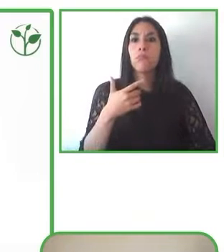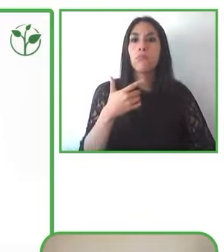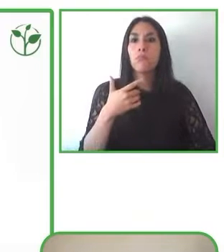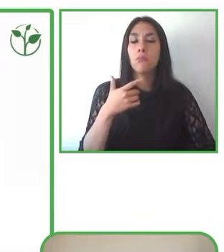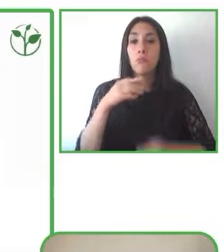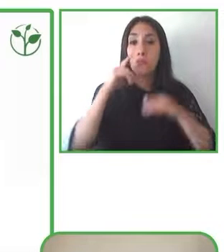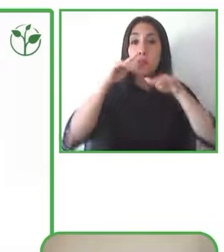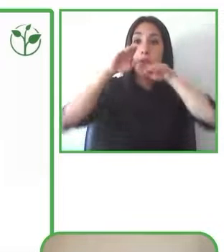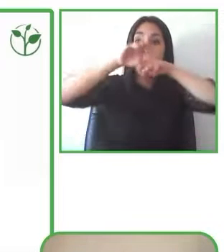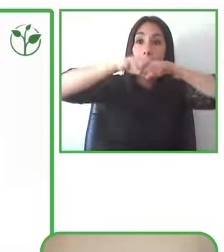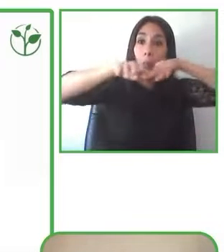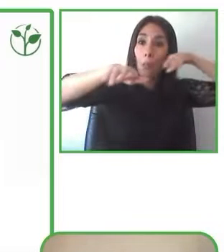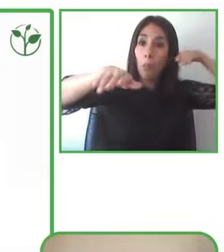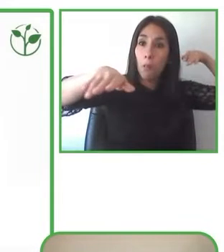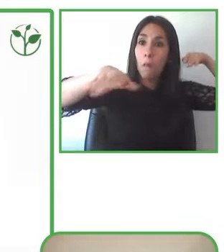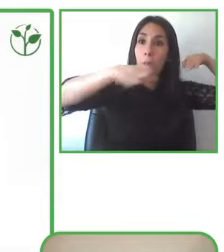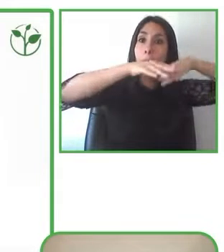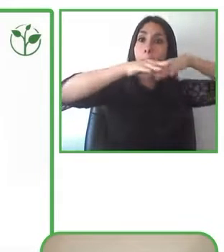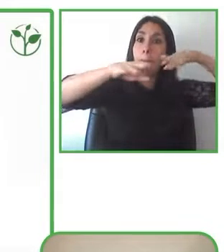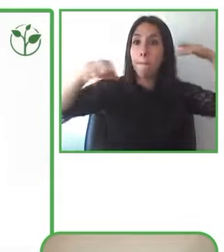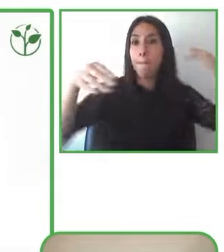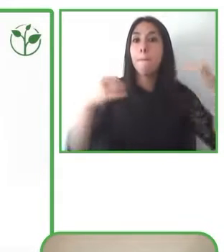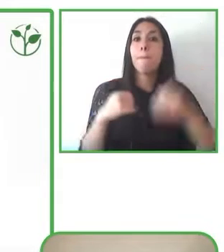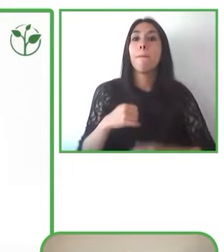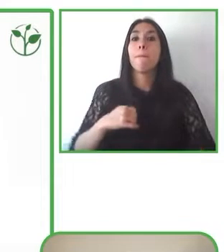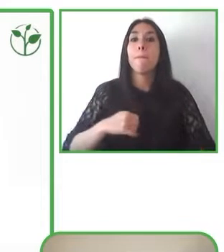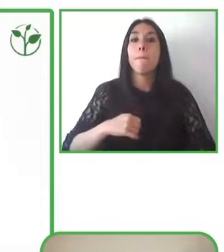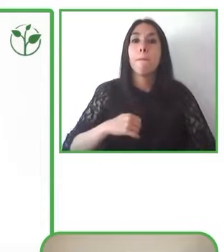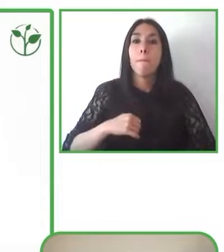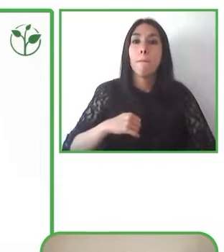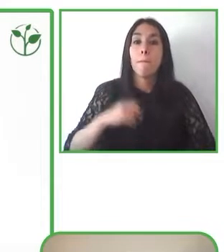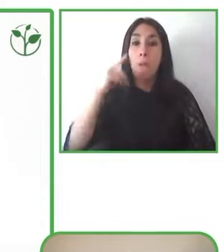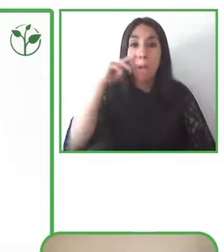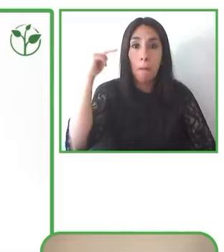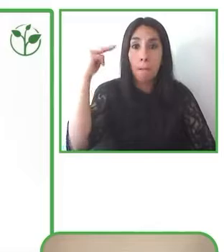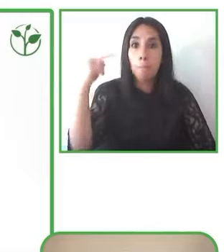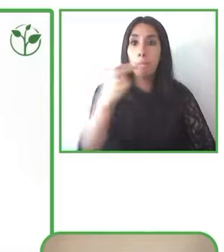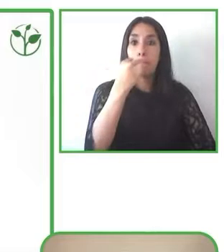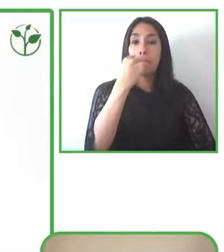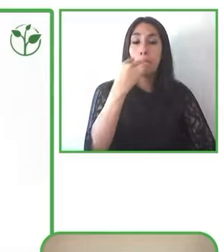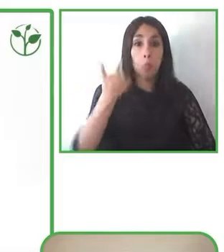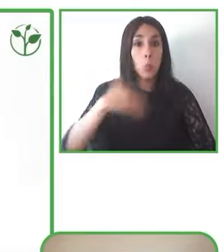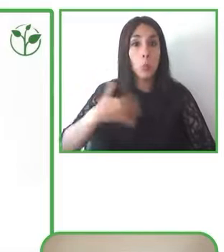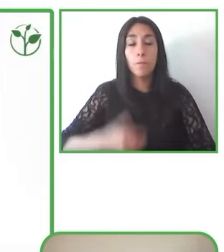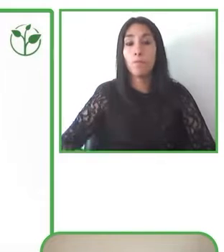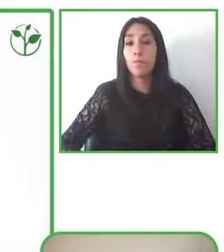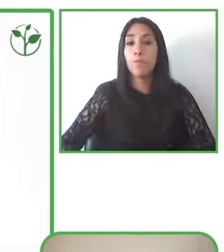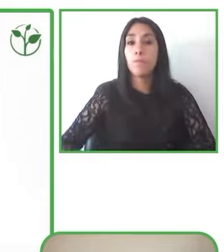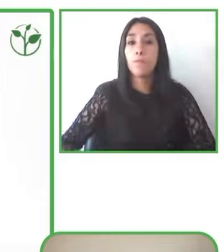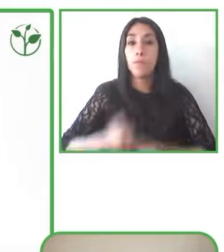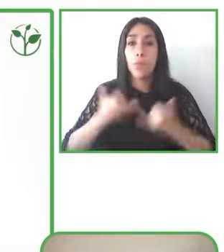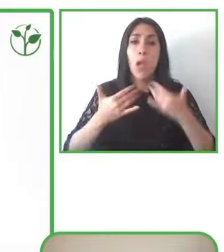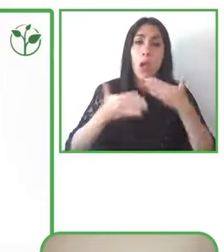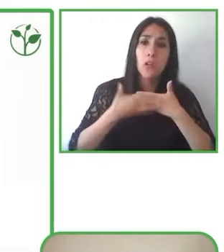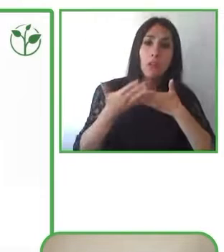de hacer ver lo importante que es y lo sencillo que se puede llegar a hacer